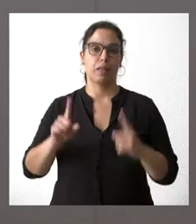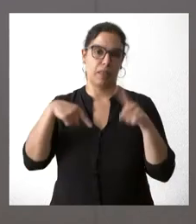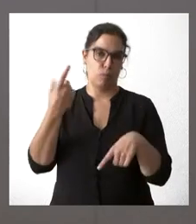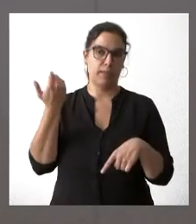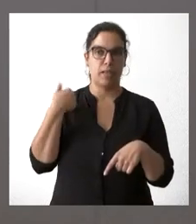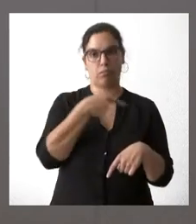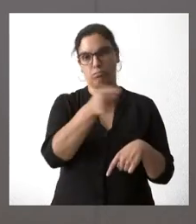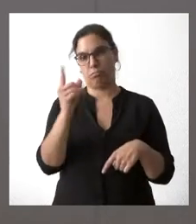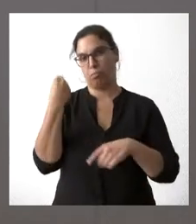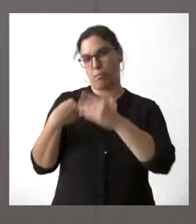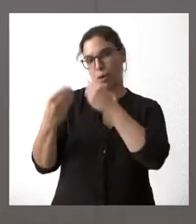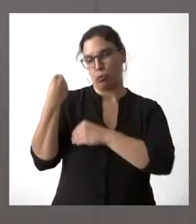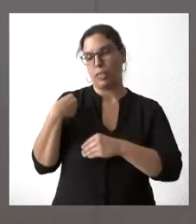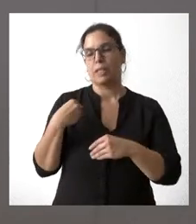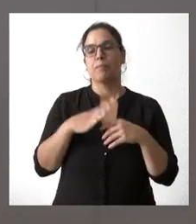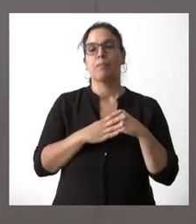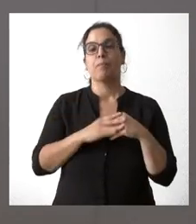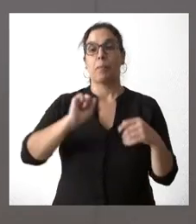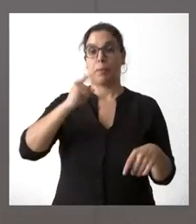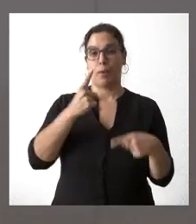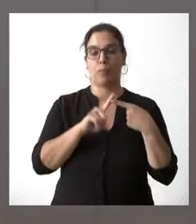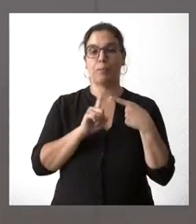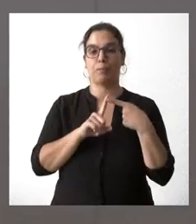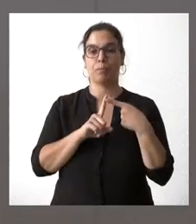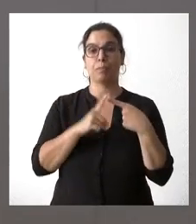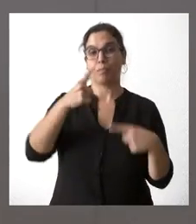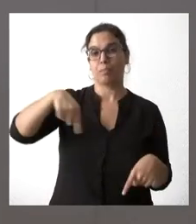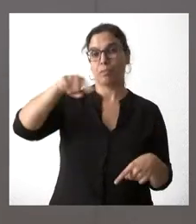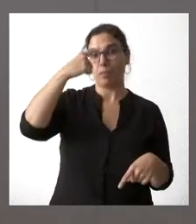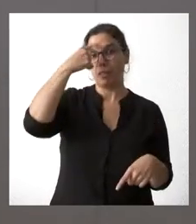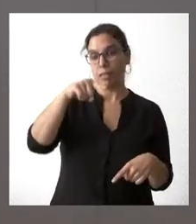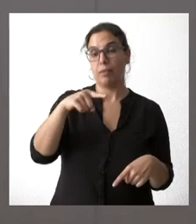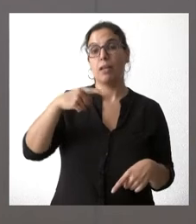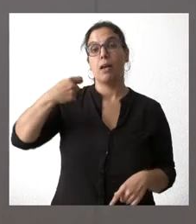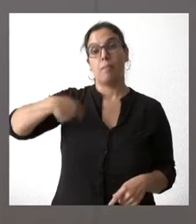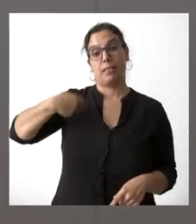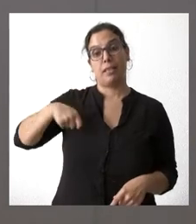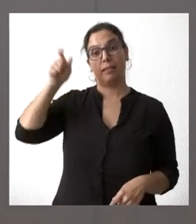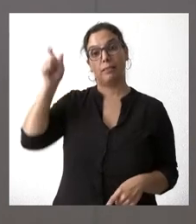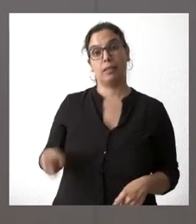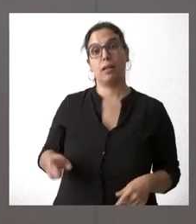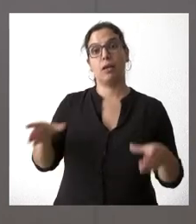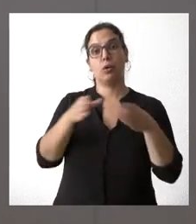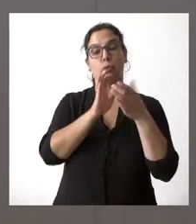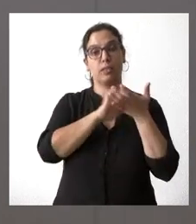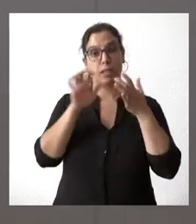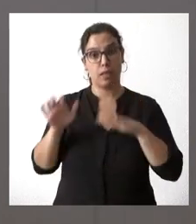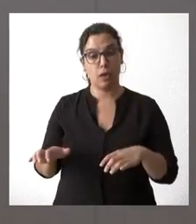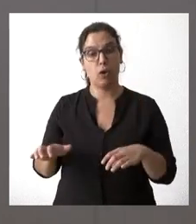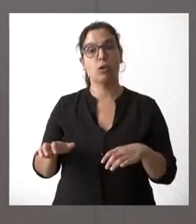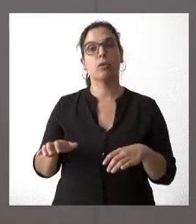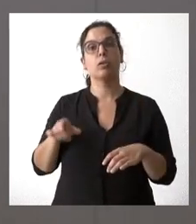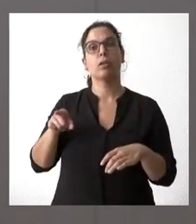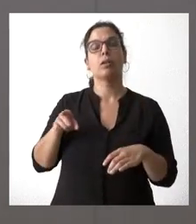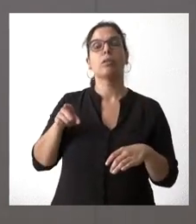que estimen oportuno formular. En primer lugar, saben ustedes que el presidente de la Junta de Castilla y León pidió una reunión al presidente del Gobierno